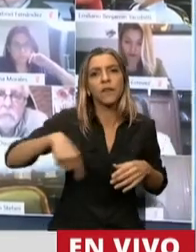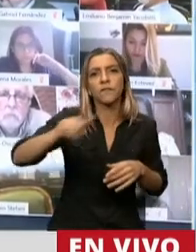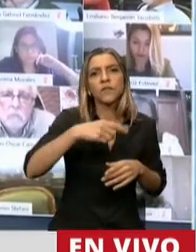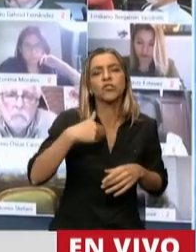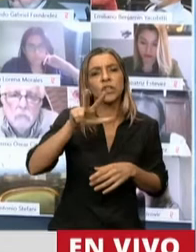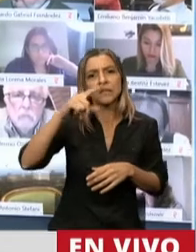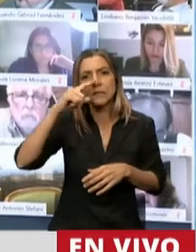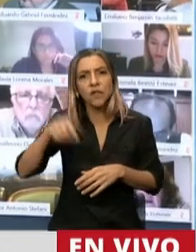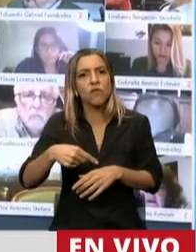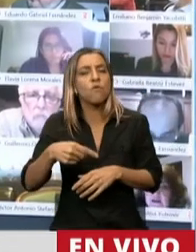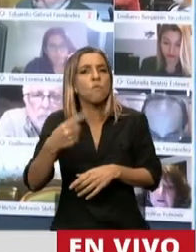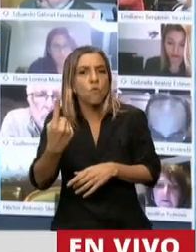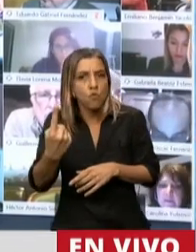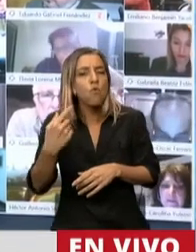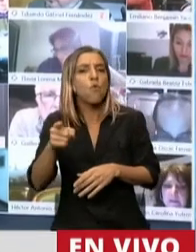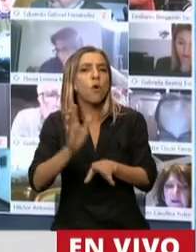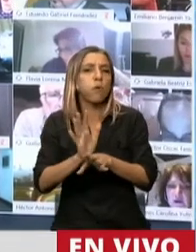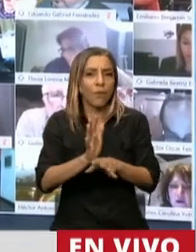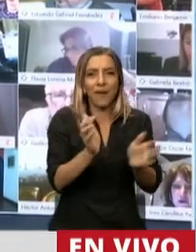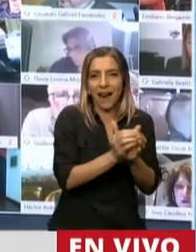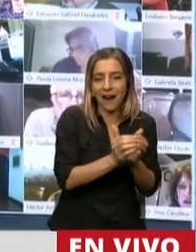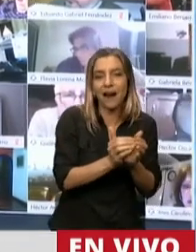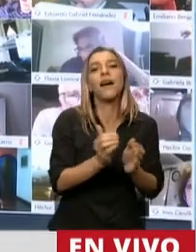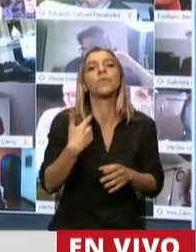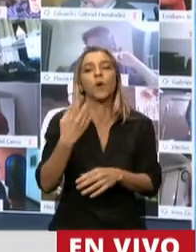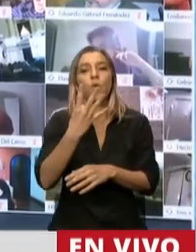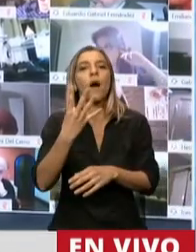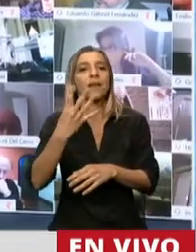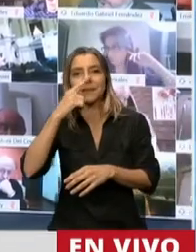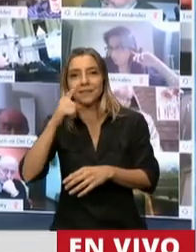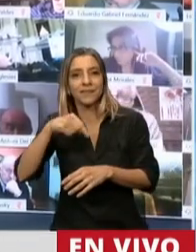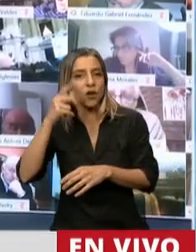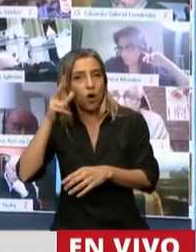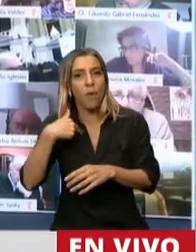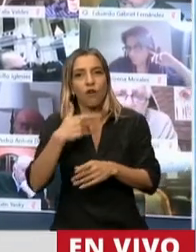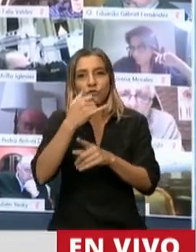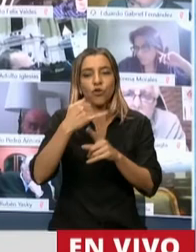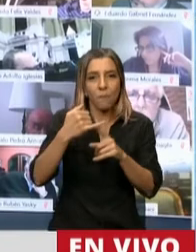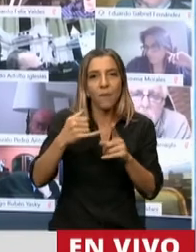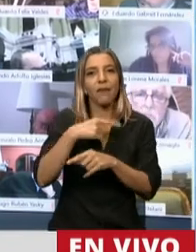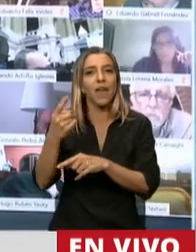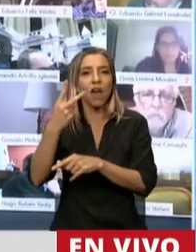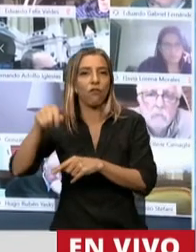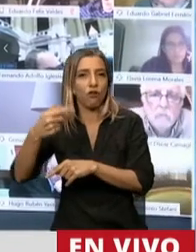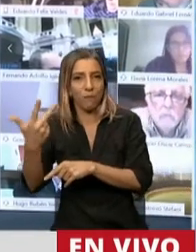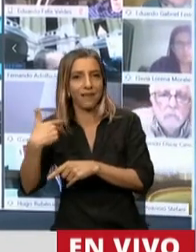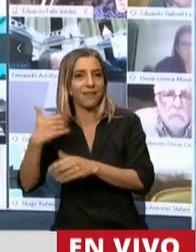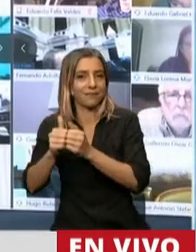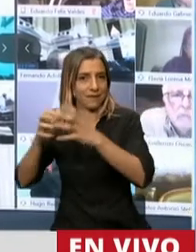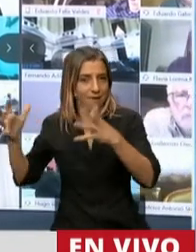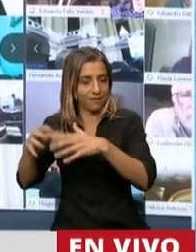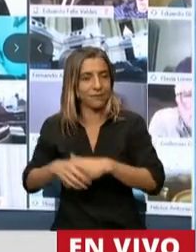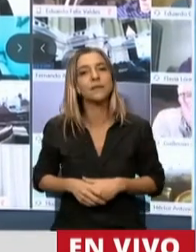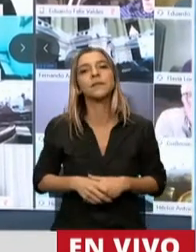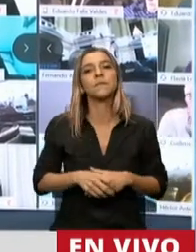micro, 46,8 pequeñas empresas, 13,8 medianas empresas, 2,3 grandes